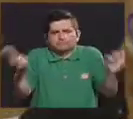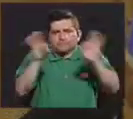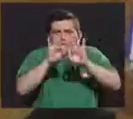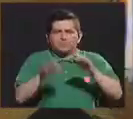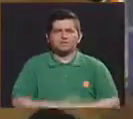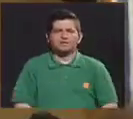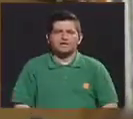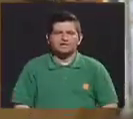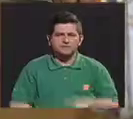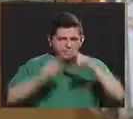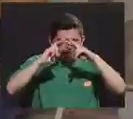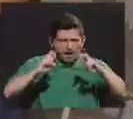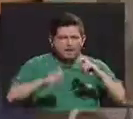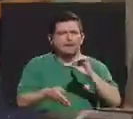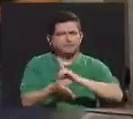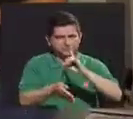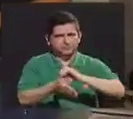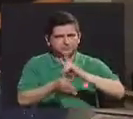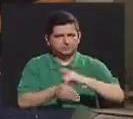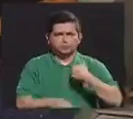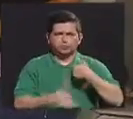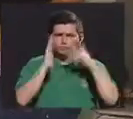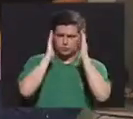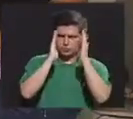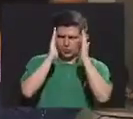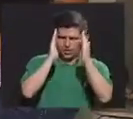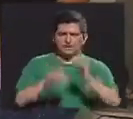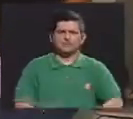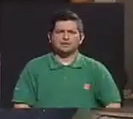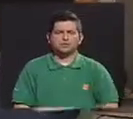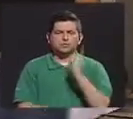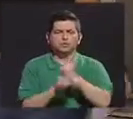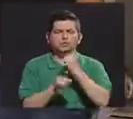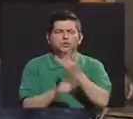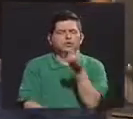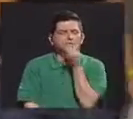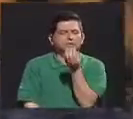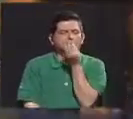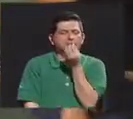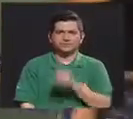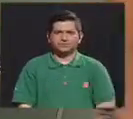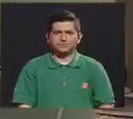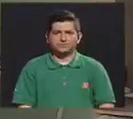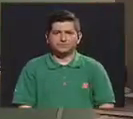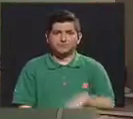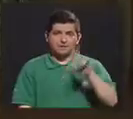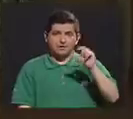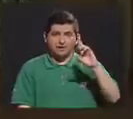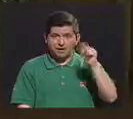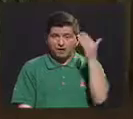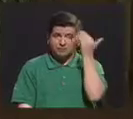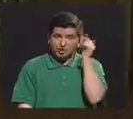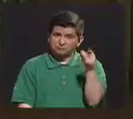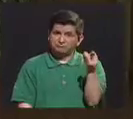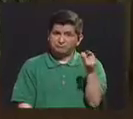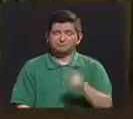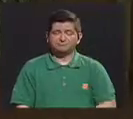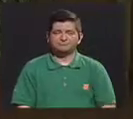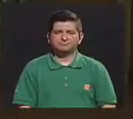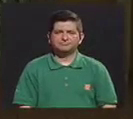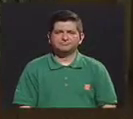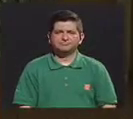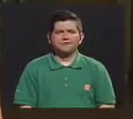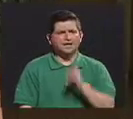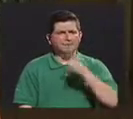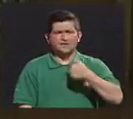chequeos con el médico y estar pendiente de tener una adecuada dieta. Laura es consciente de ello. En realidad yo no